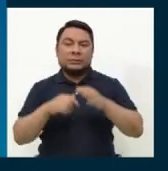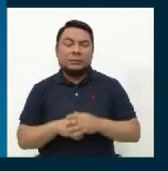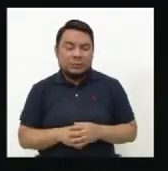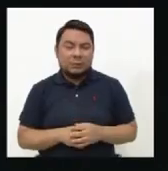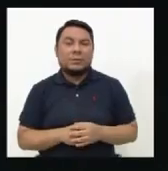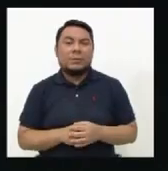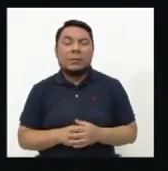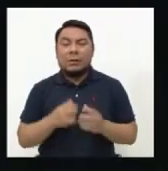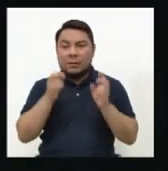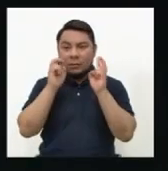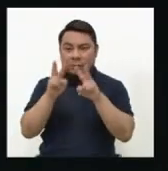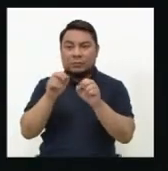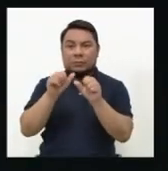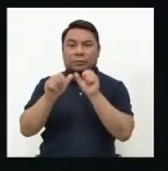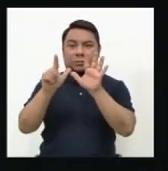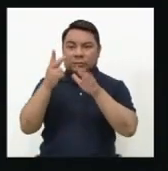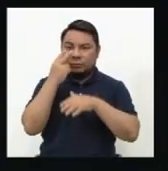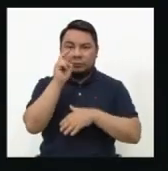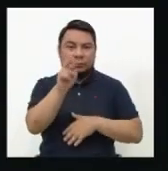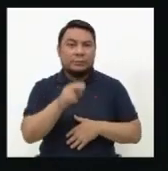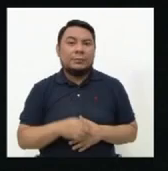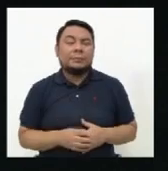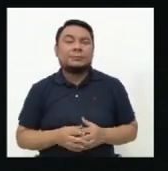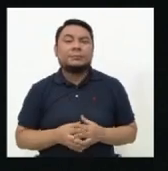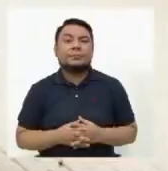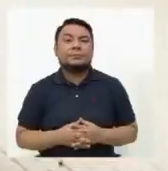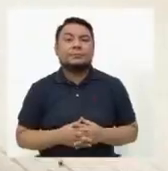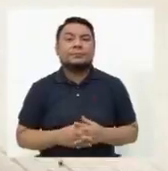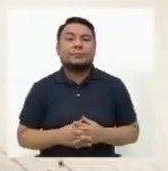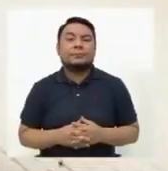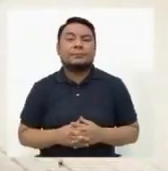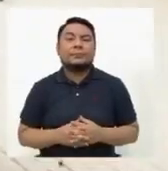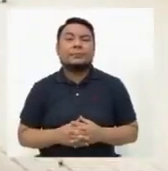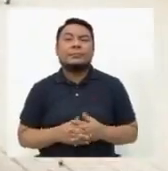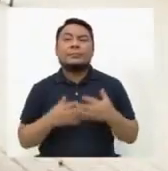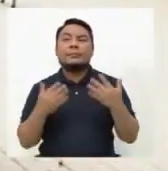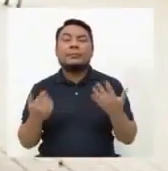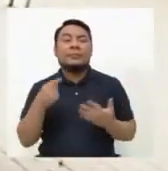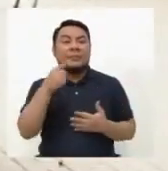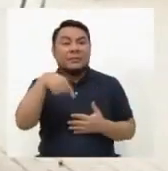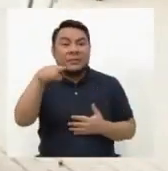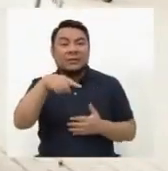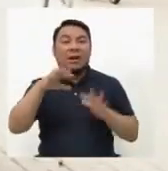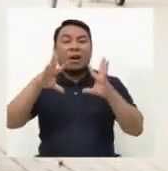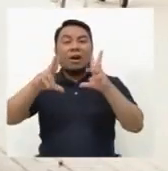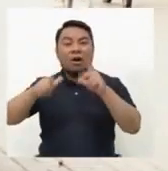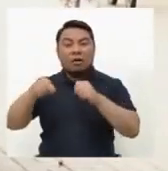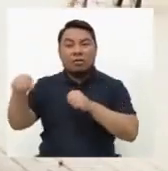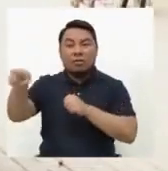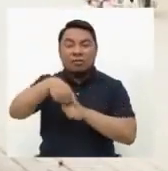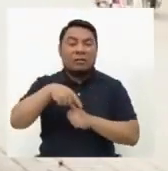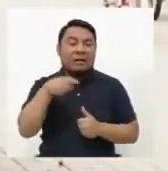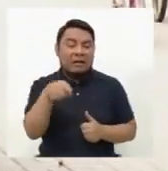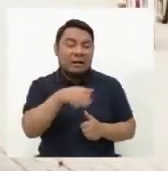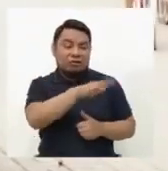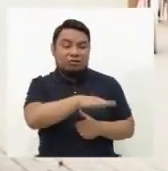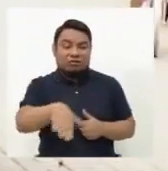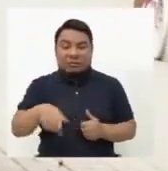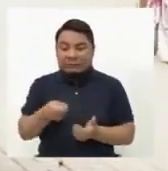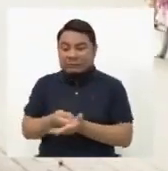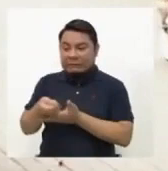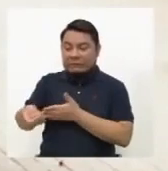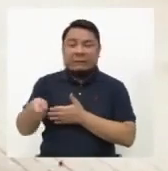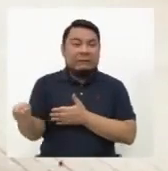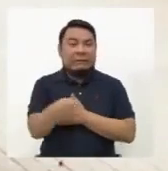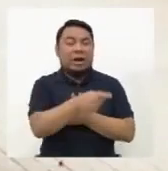número siete. Vamos a revisarlo juntos entonces. Adelante. Los delincuentes contratan a menores de edad para robar